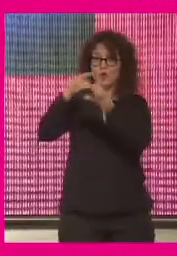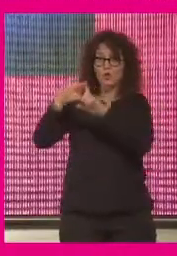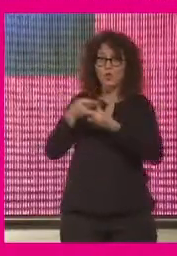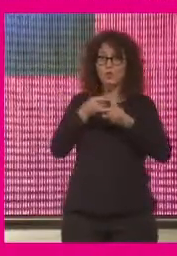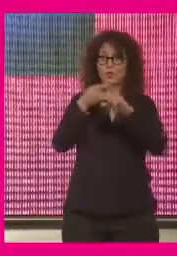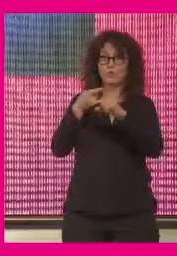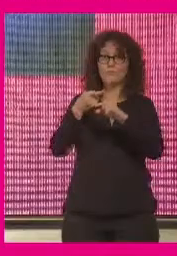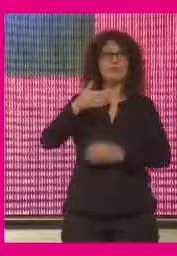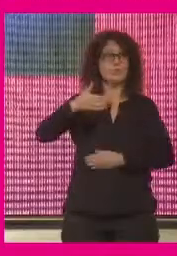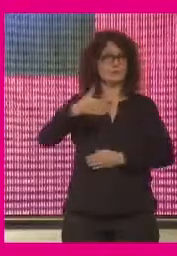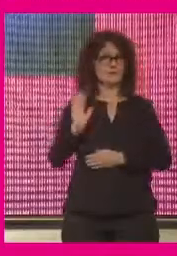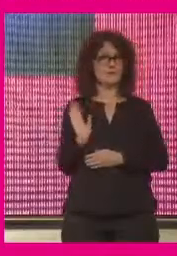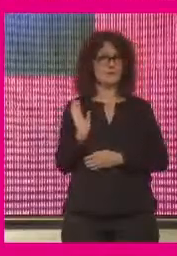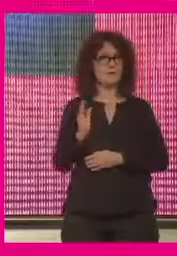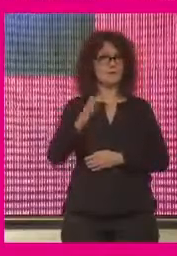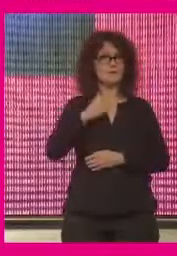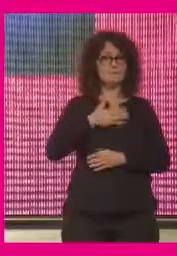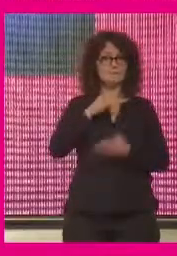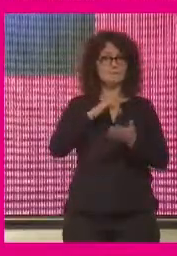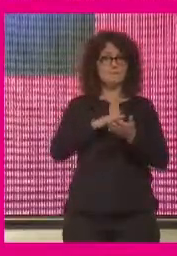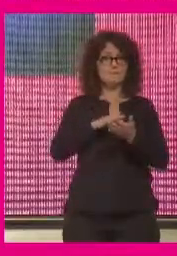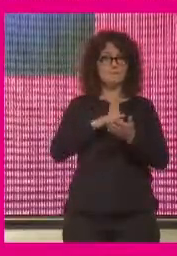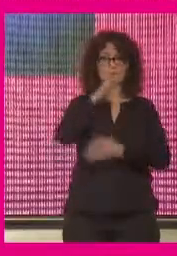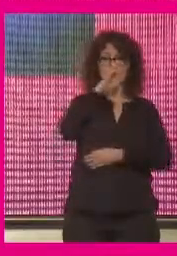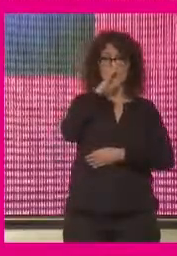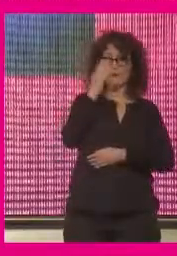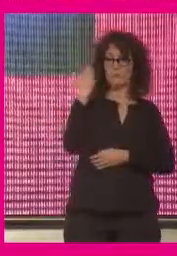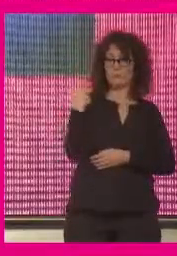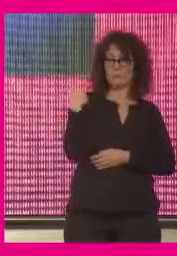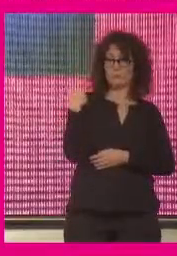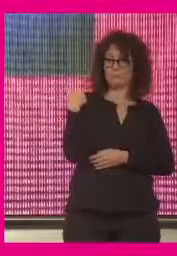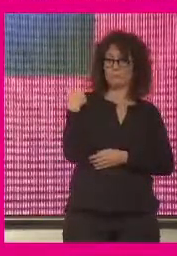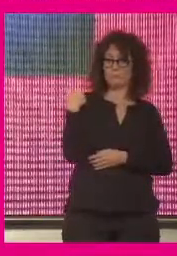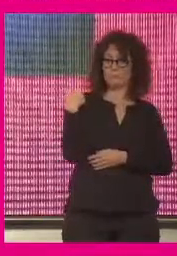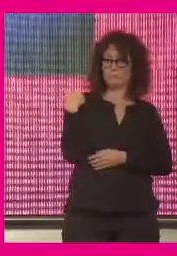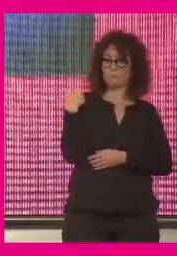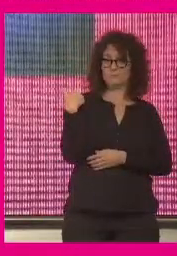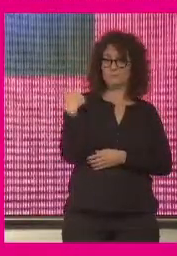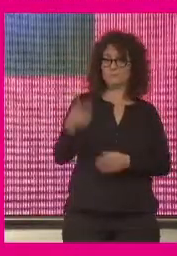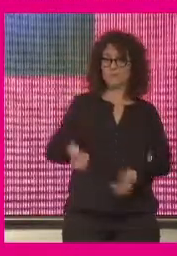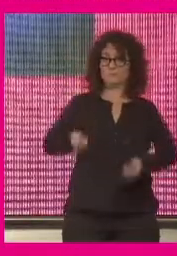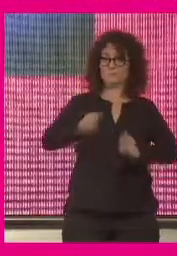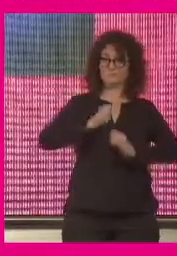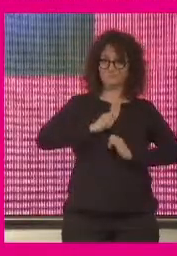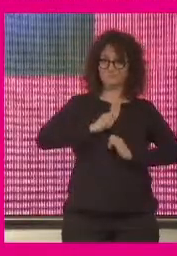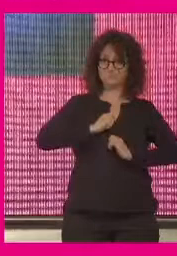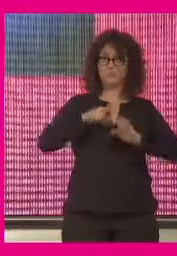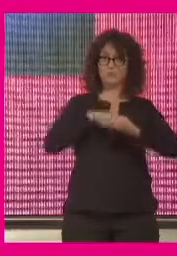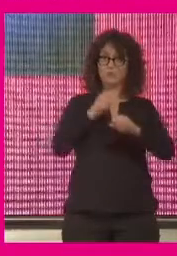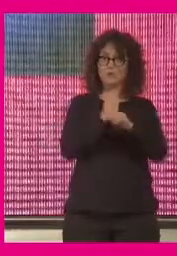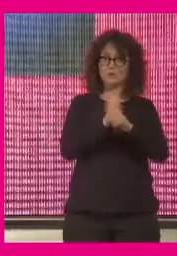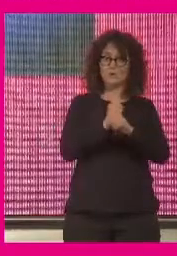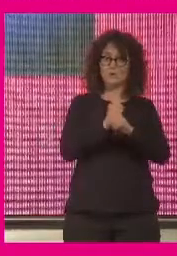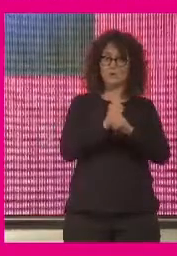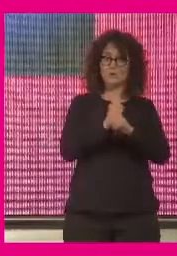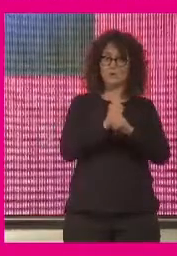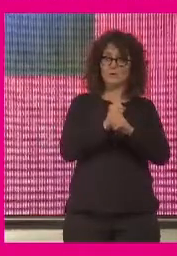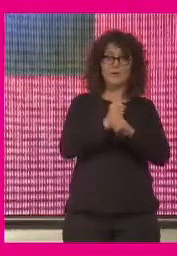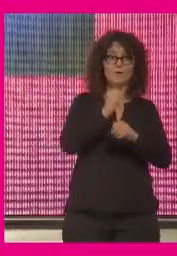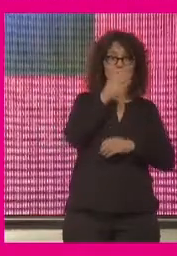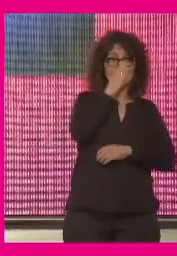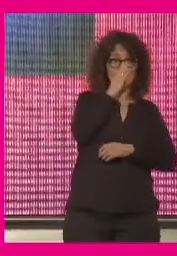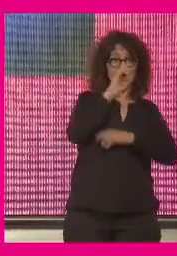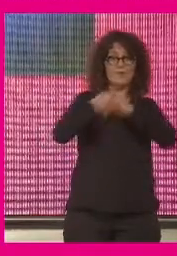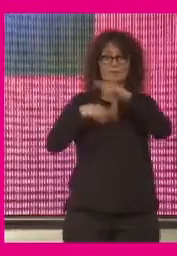no pasa nada pero en mi caso yo llegué un febrero me nombraron un 16 de febrero y el 12 de marzo nos llevamos todos a